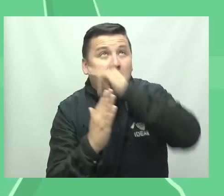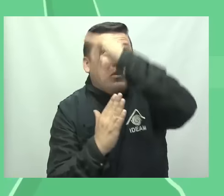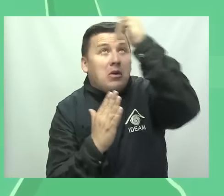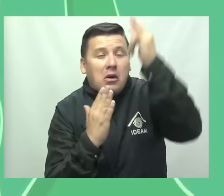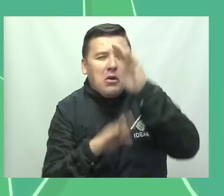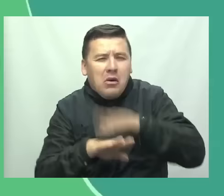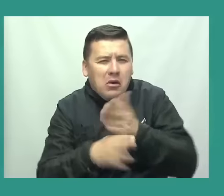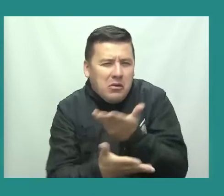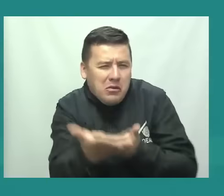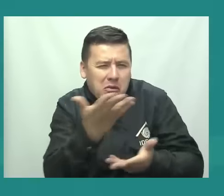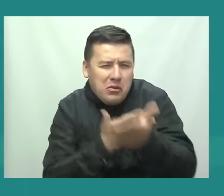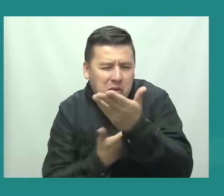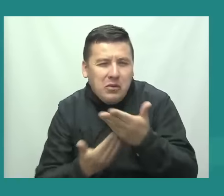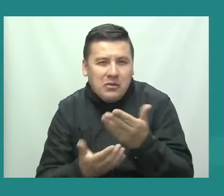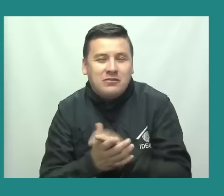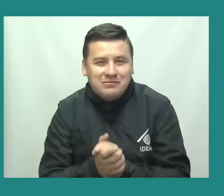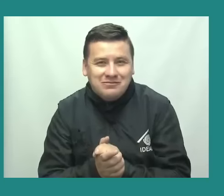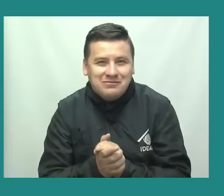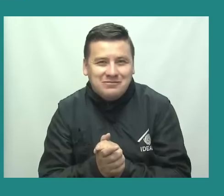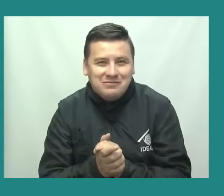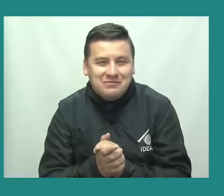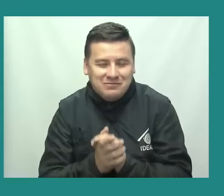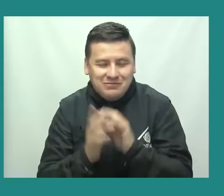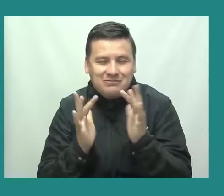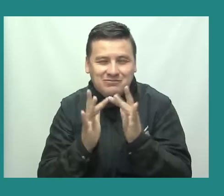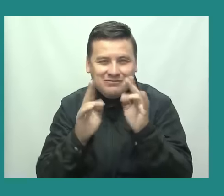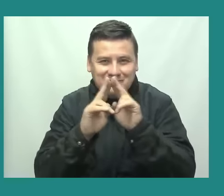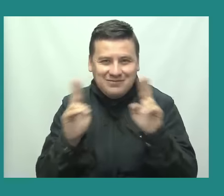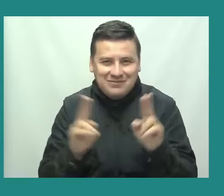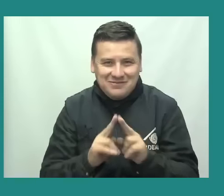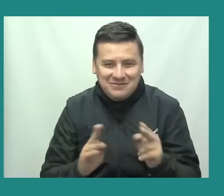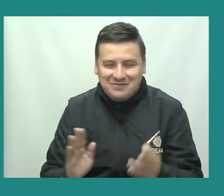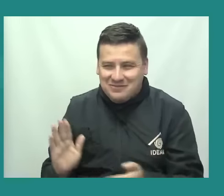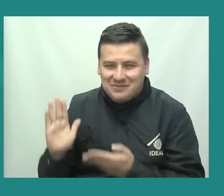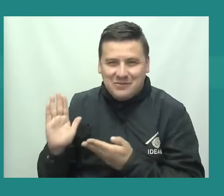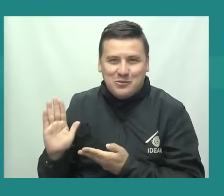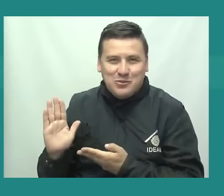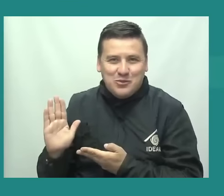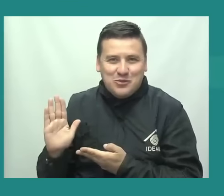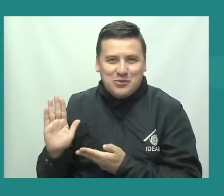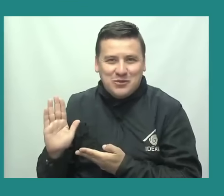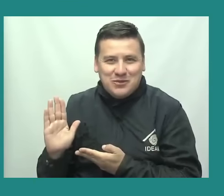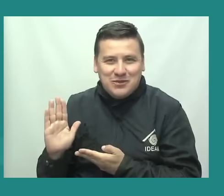recomendaciones y muchas opciones de interacción. Síganos a través de nuestras redes sociales.